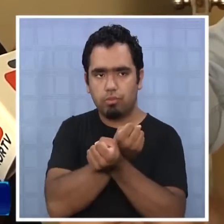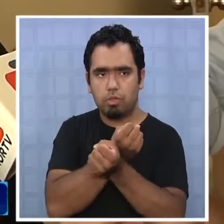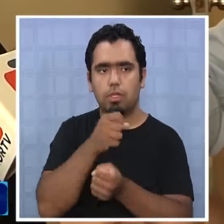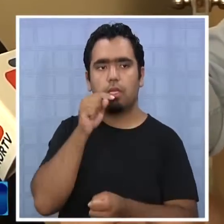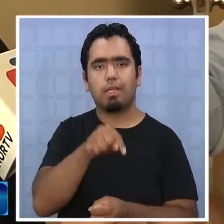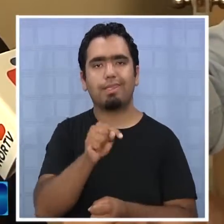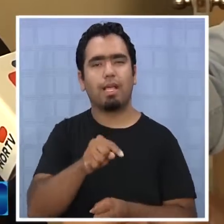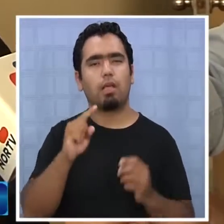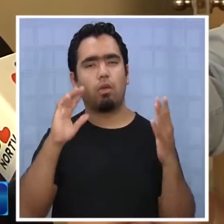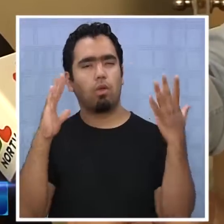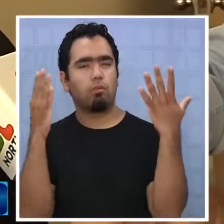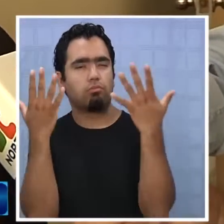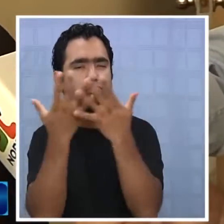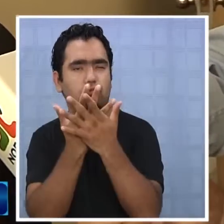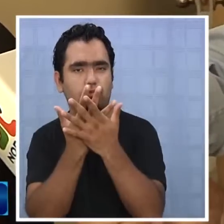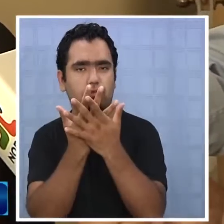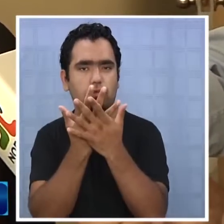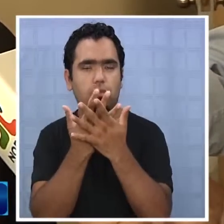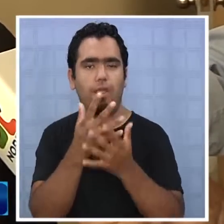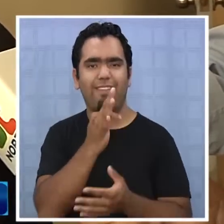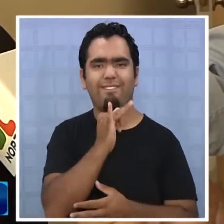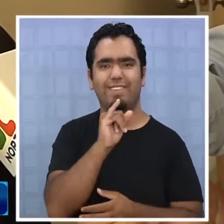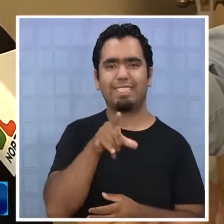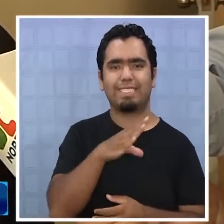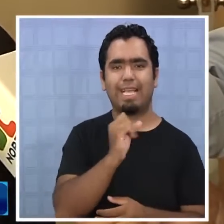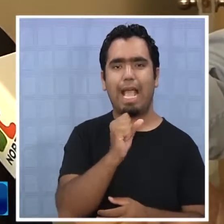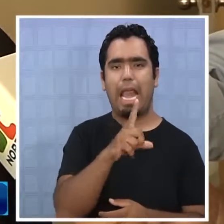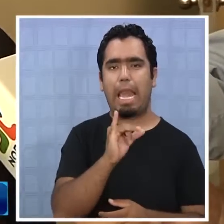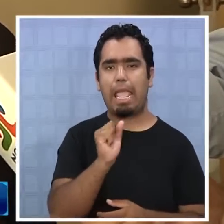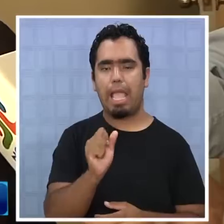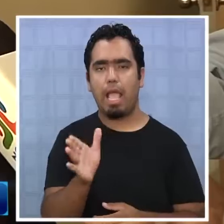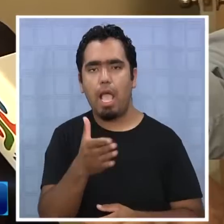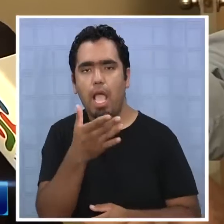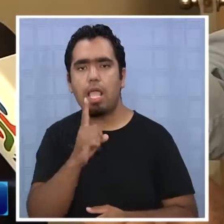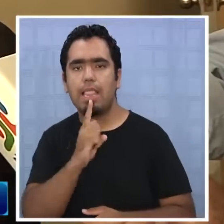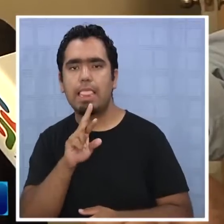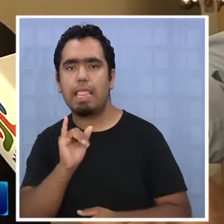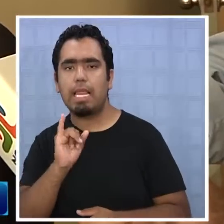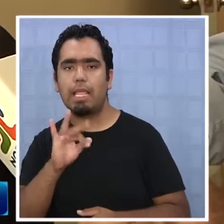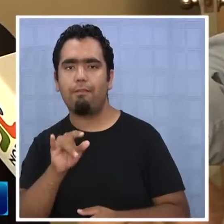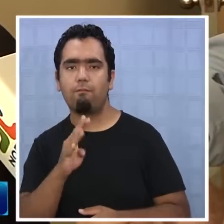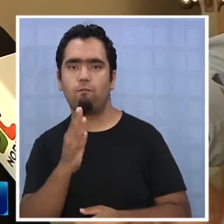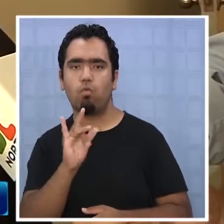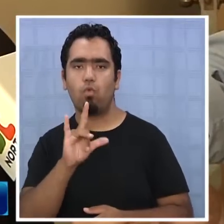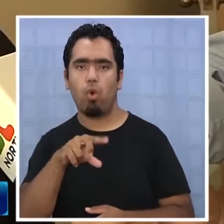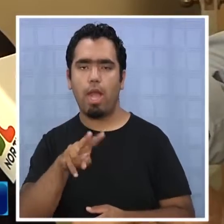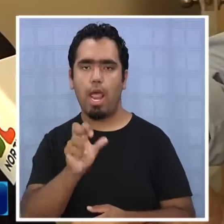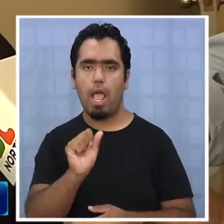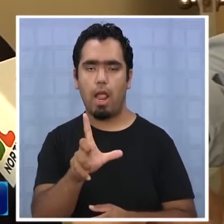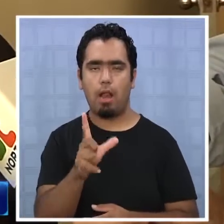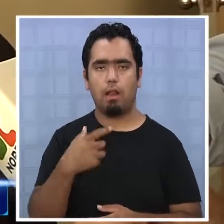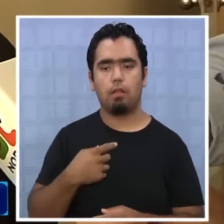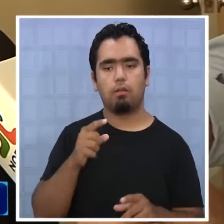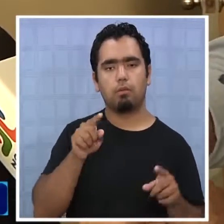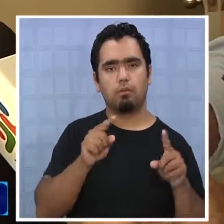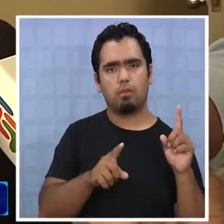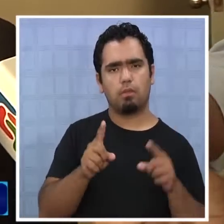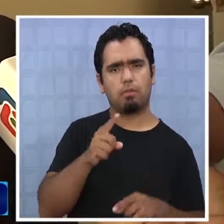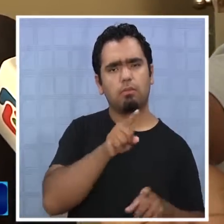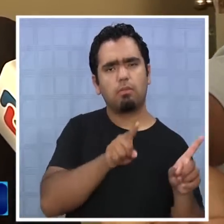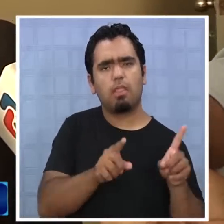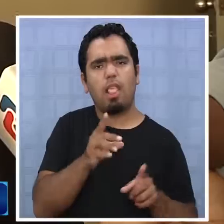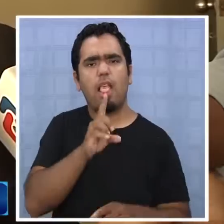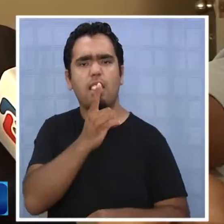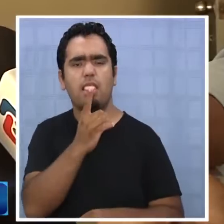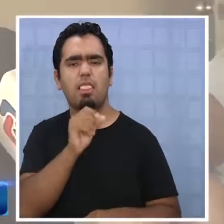todavía está esta confusión de fiscalía, tribunal. Son ámbitos distintos y es relevante eso, fiscalía, defensoría,